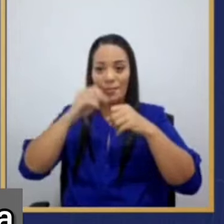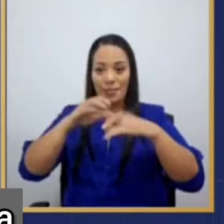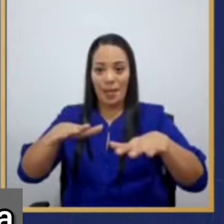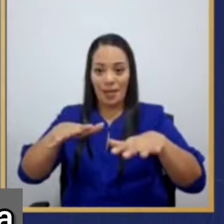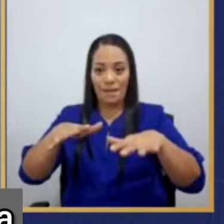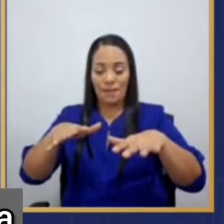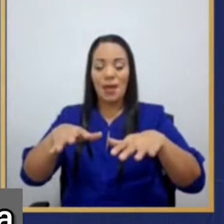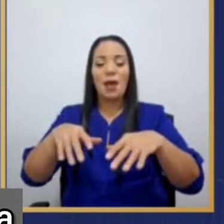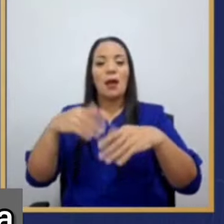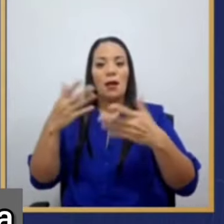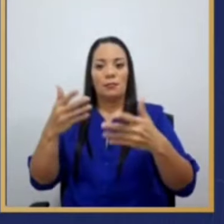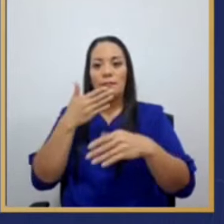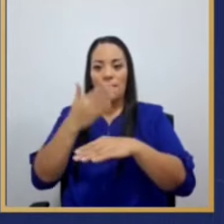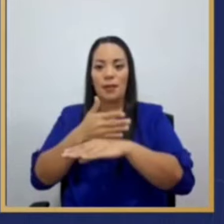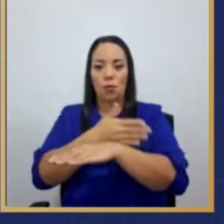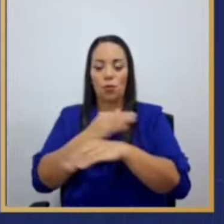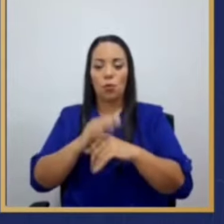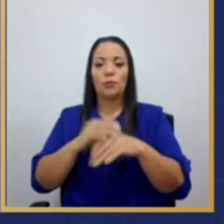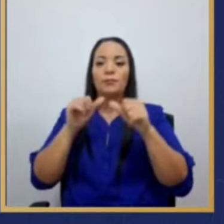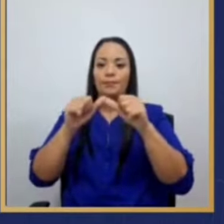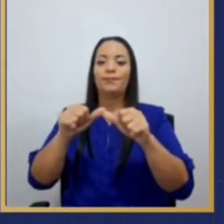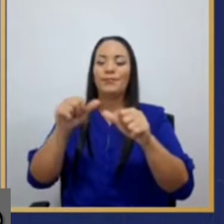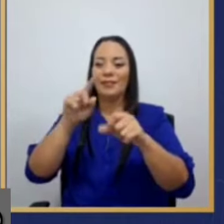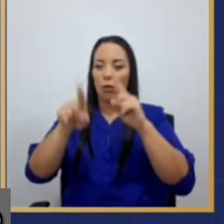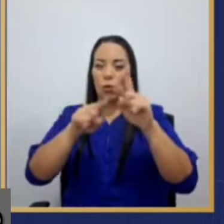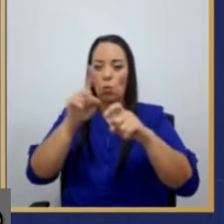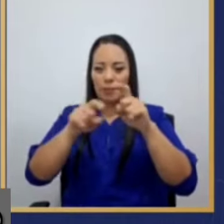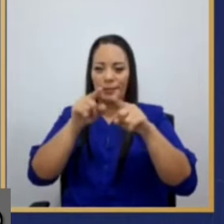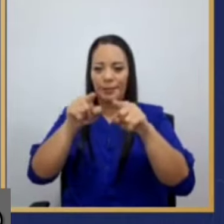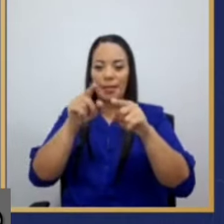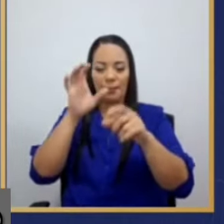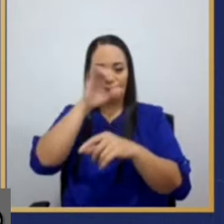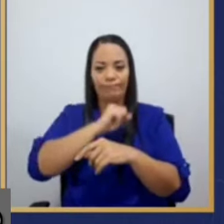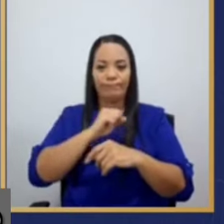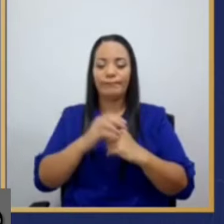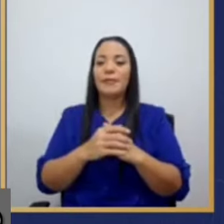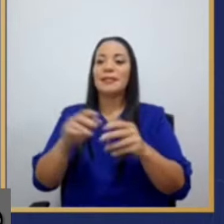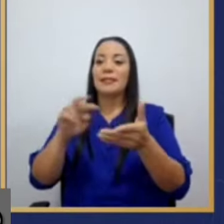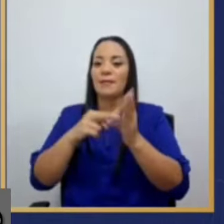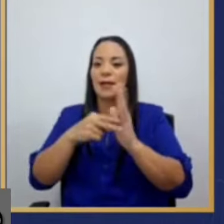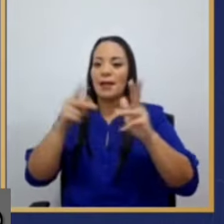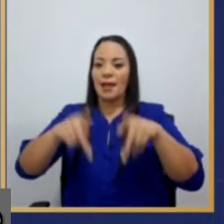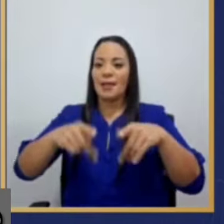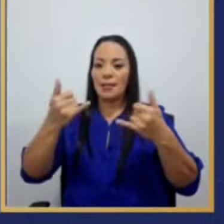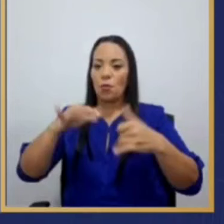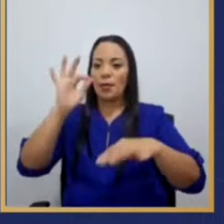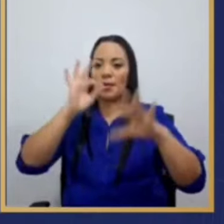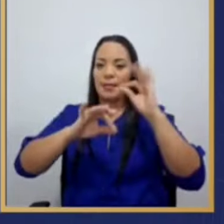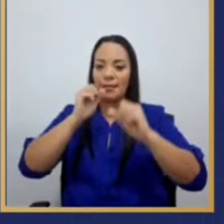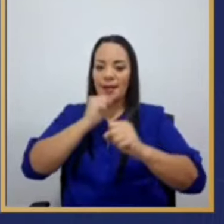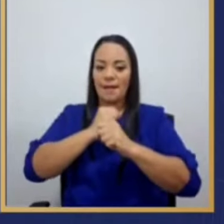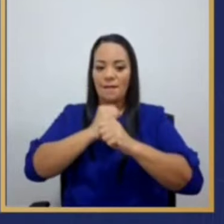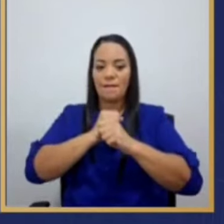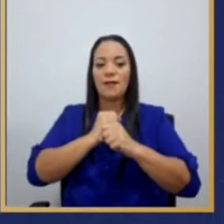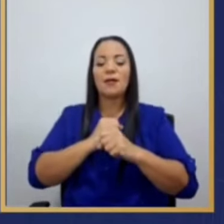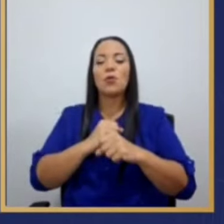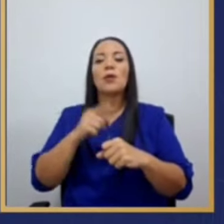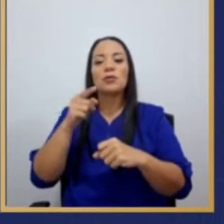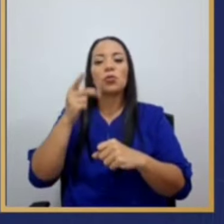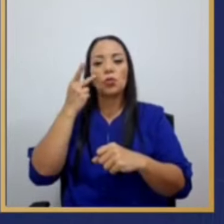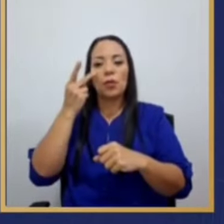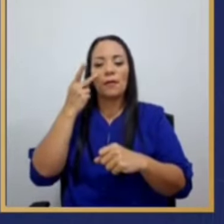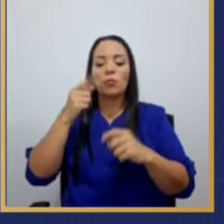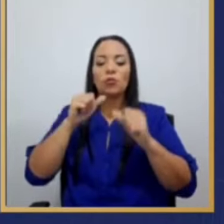de esta encuesta continua de empleo. Es decir, la gente está encontrando trabajo y eso debemos seguir